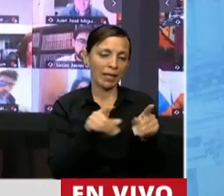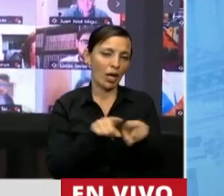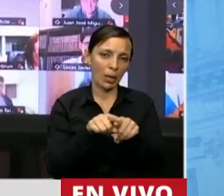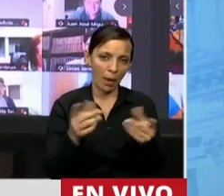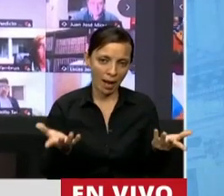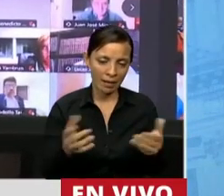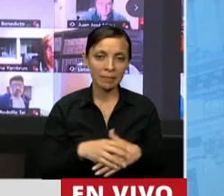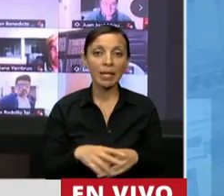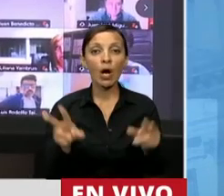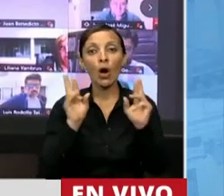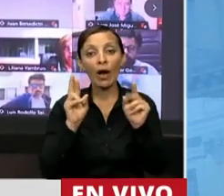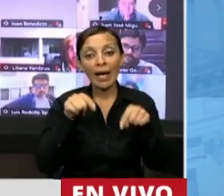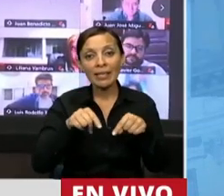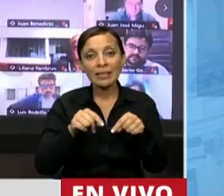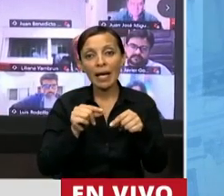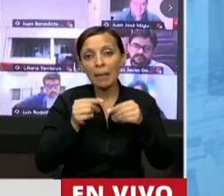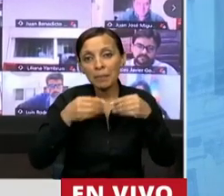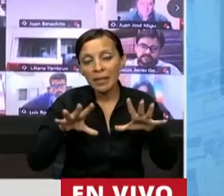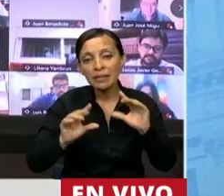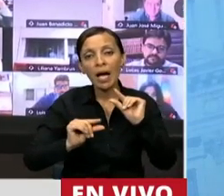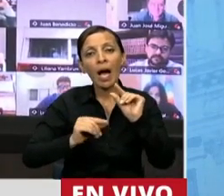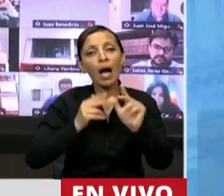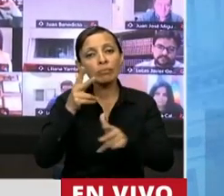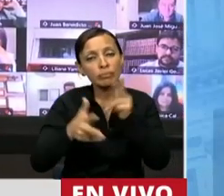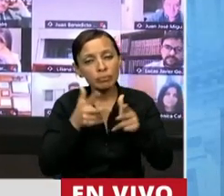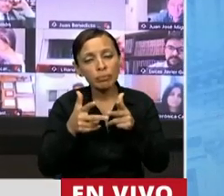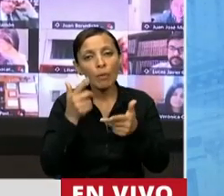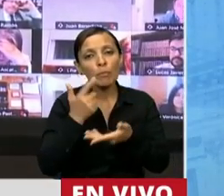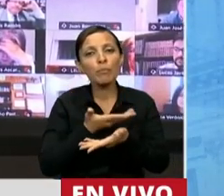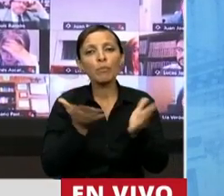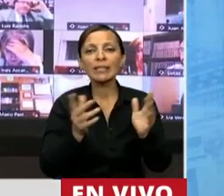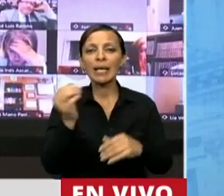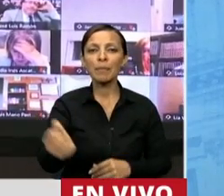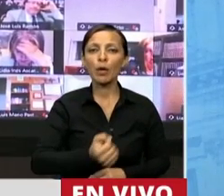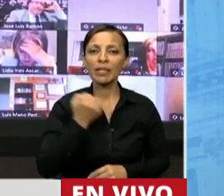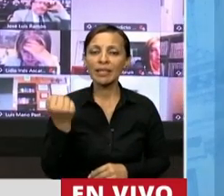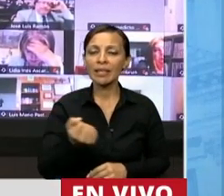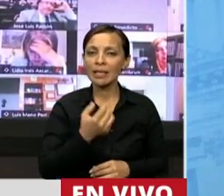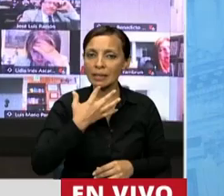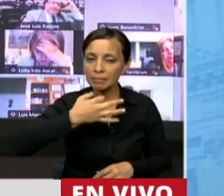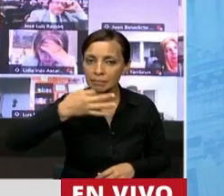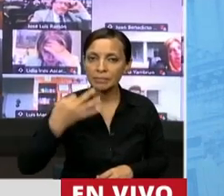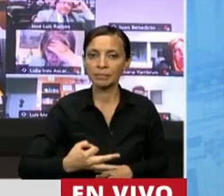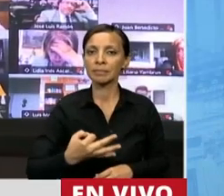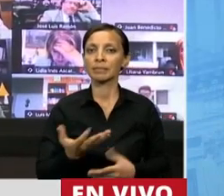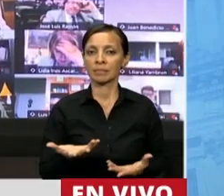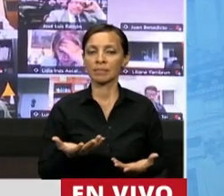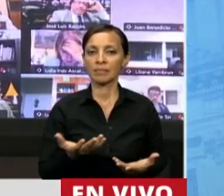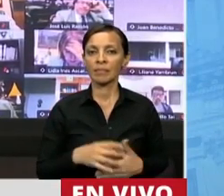que esta pequeña alocución refleje la importancia que realmente, como